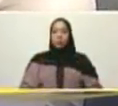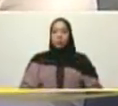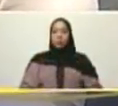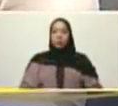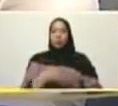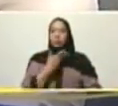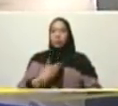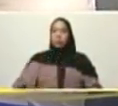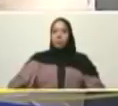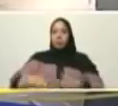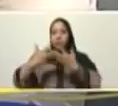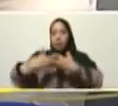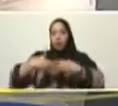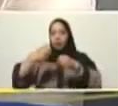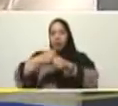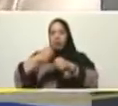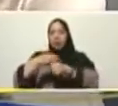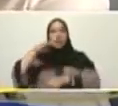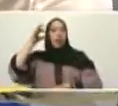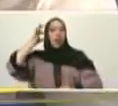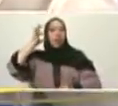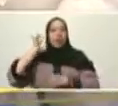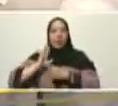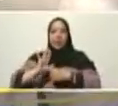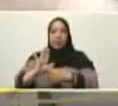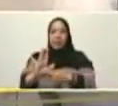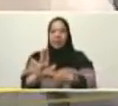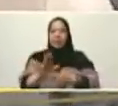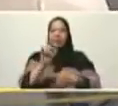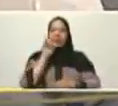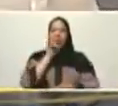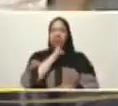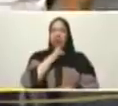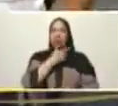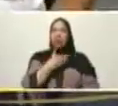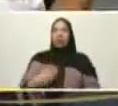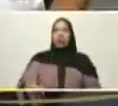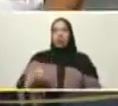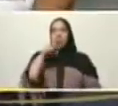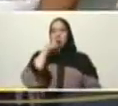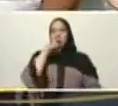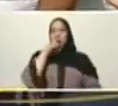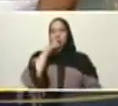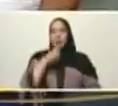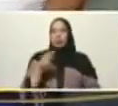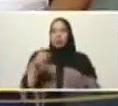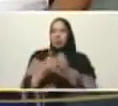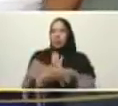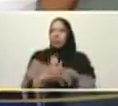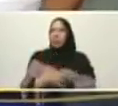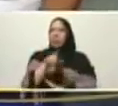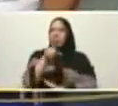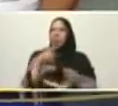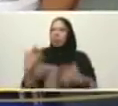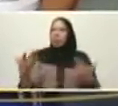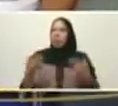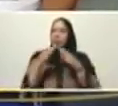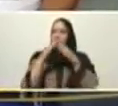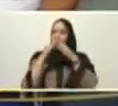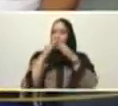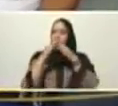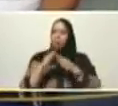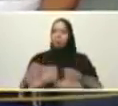emprendedora presidente se la presento aquí saluda a nuestro presidente meuri cuéntanos lo que significa esto para ustedes bueno